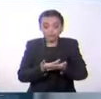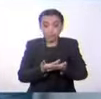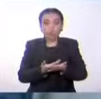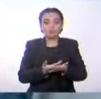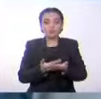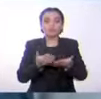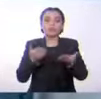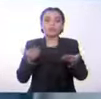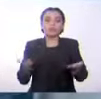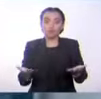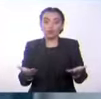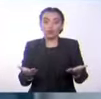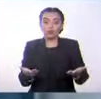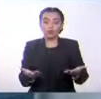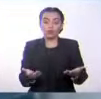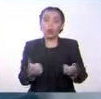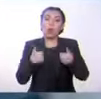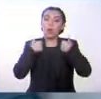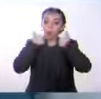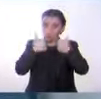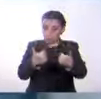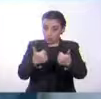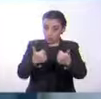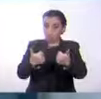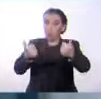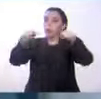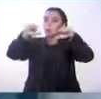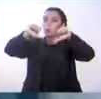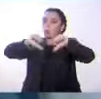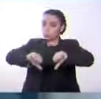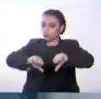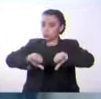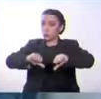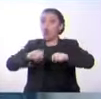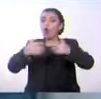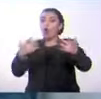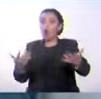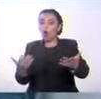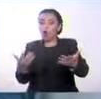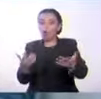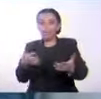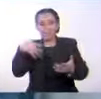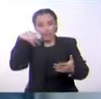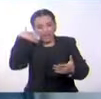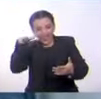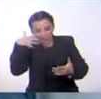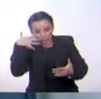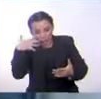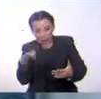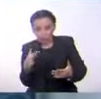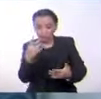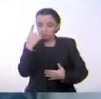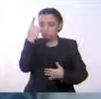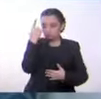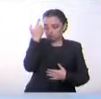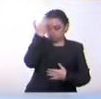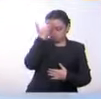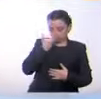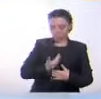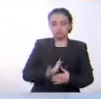útiles, beneficiosos o si son nocivos o peligrosos para los seres humanos.